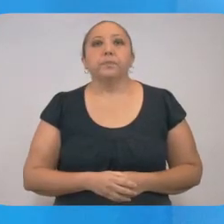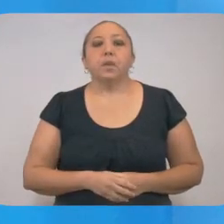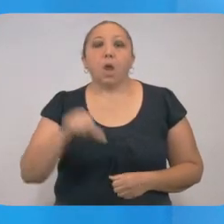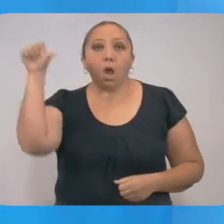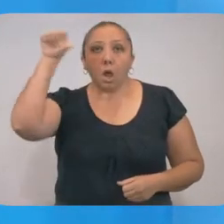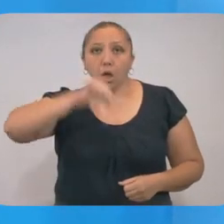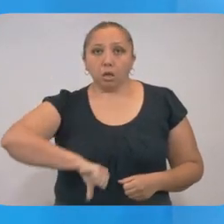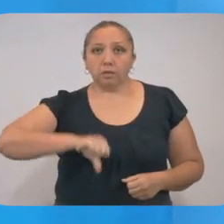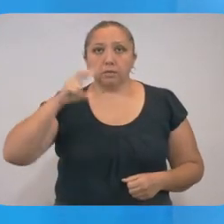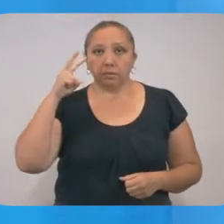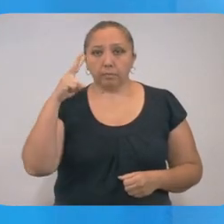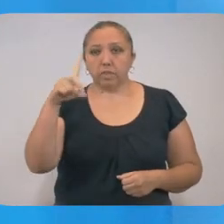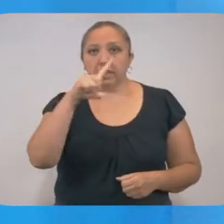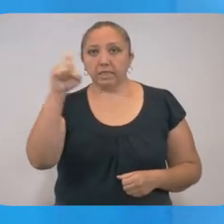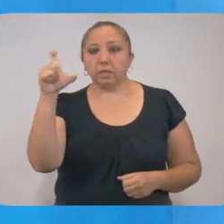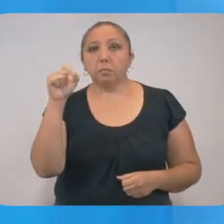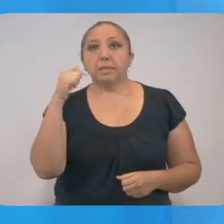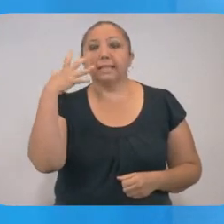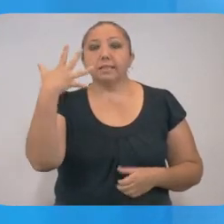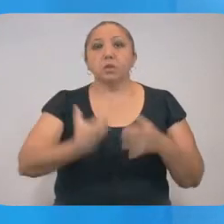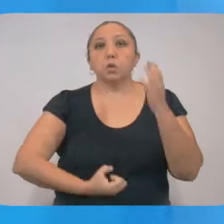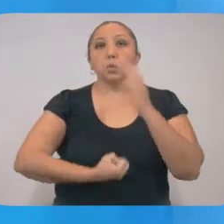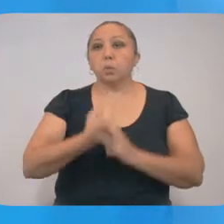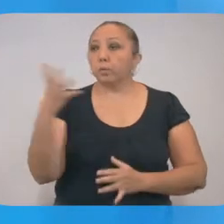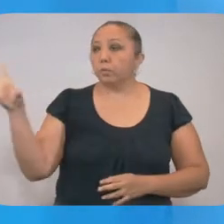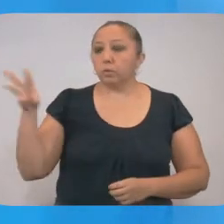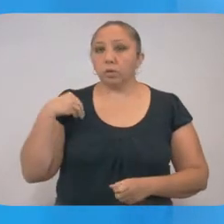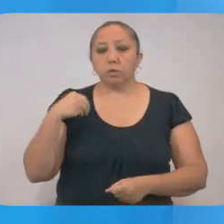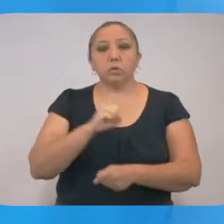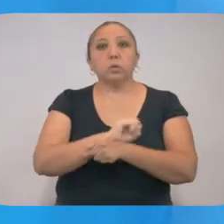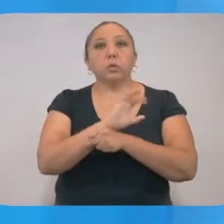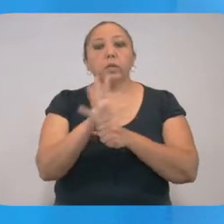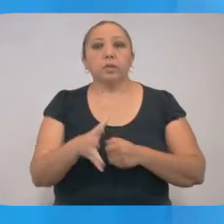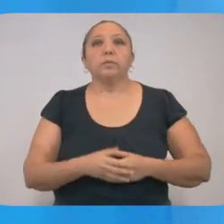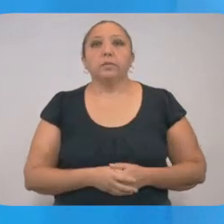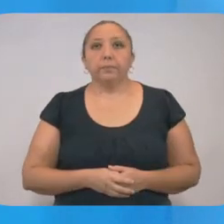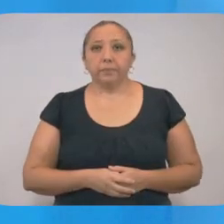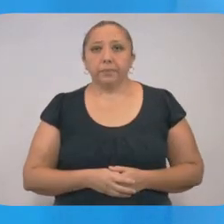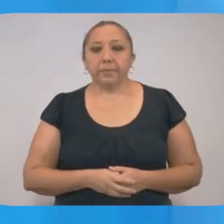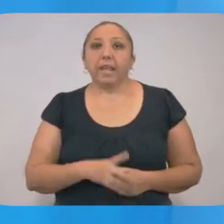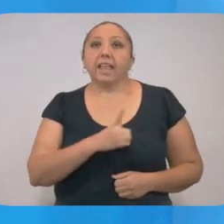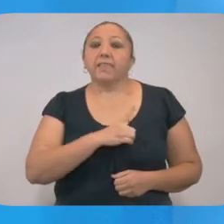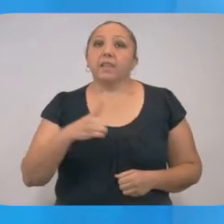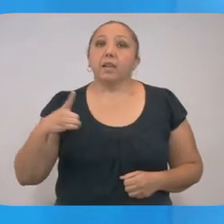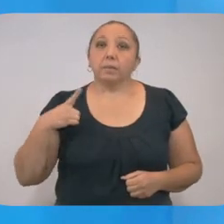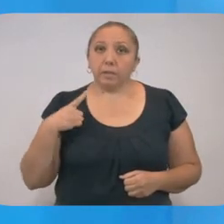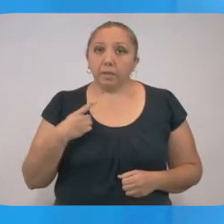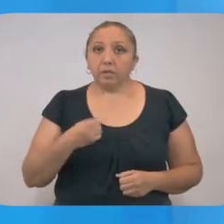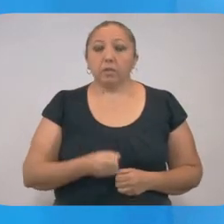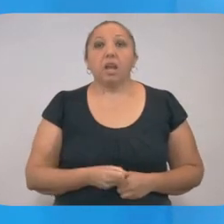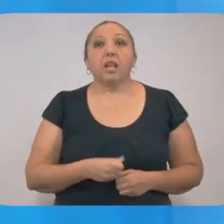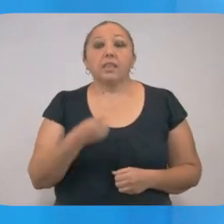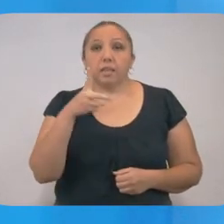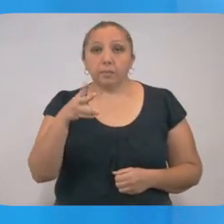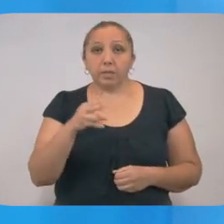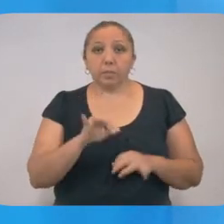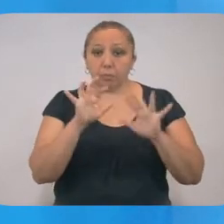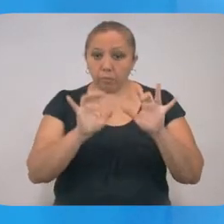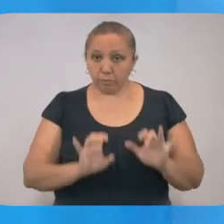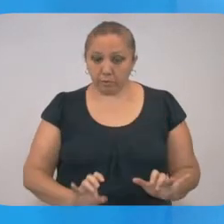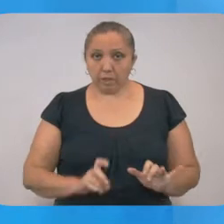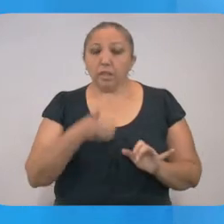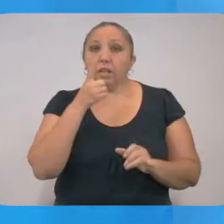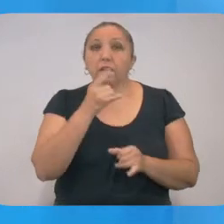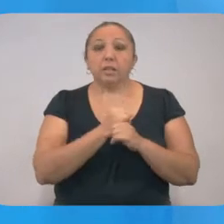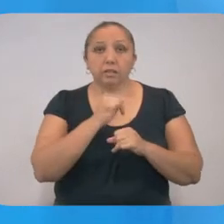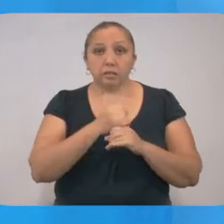Hoy se detectaron 125 nuevos contagios de coronavirus. Debido a una actualización atribuible a la